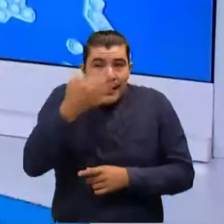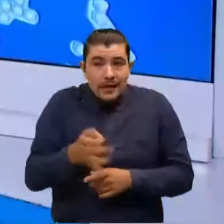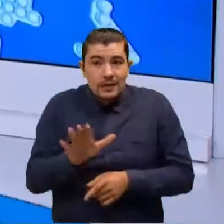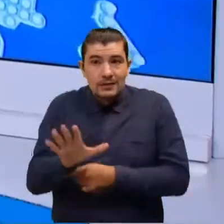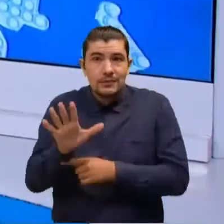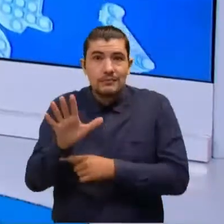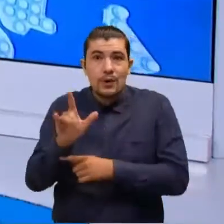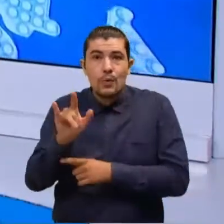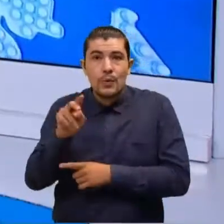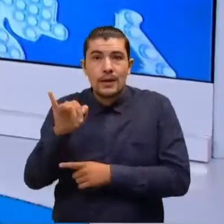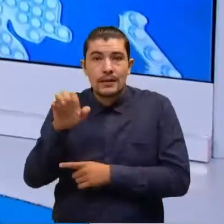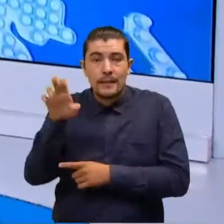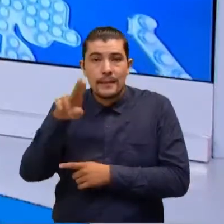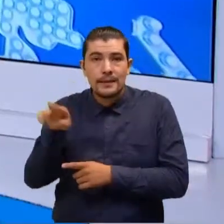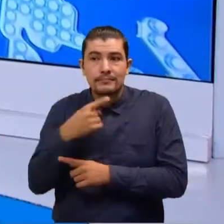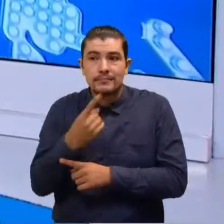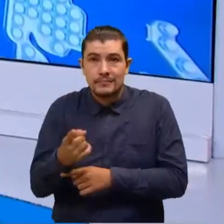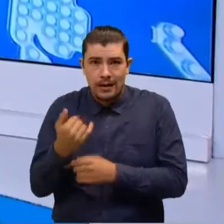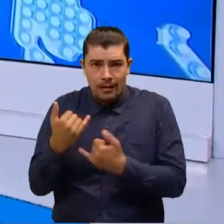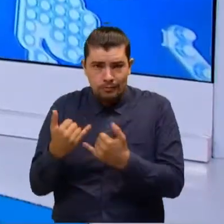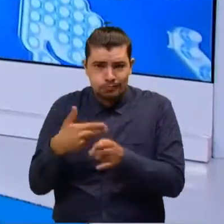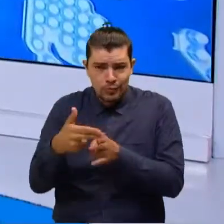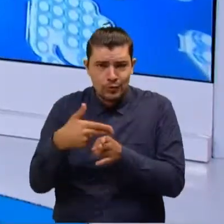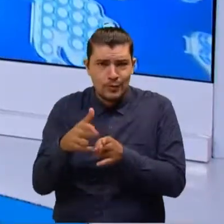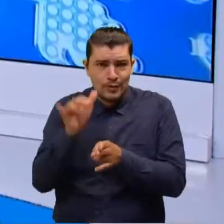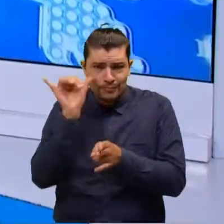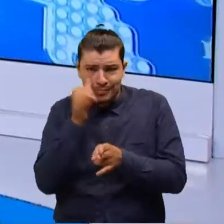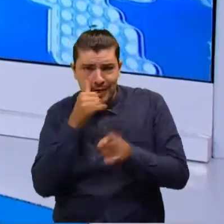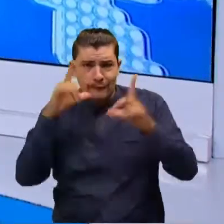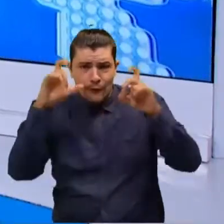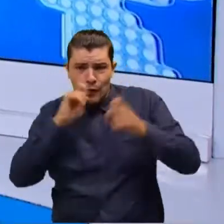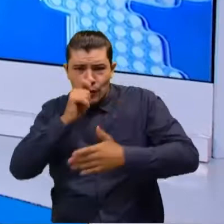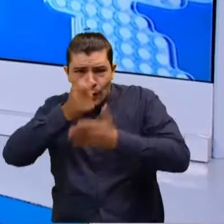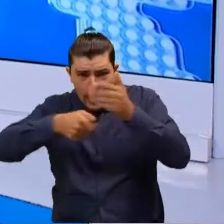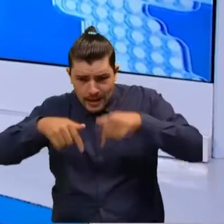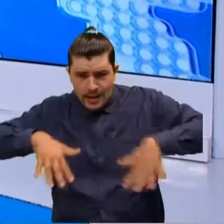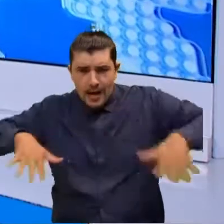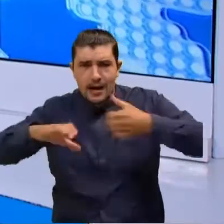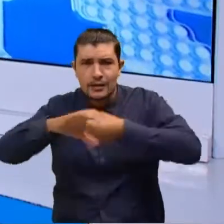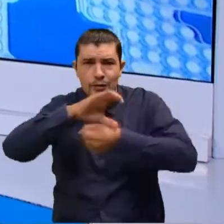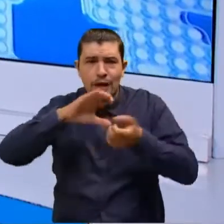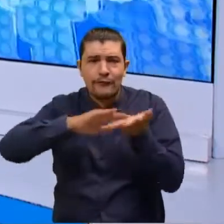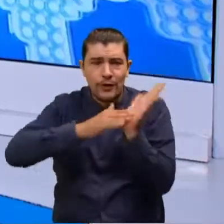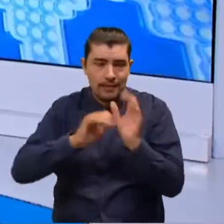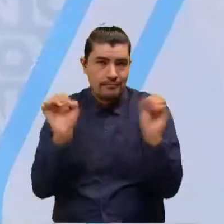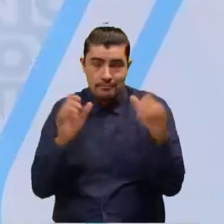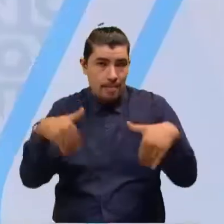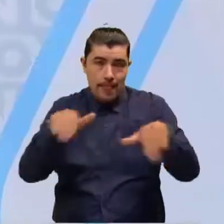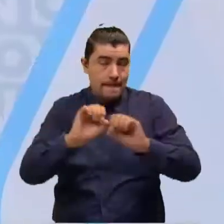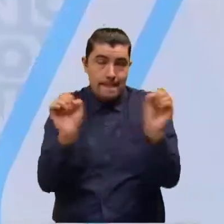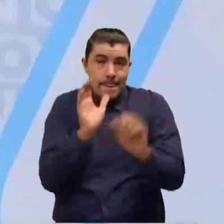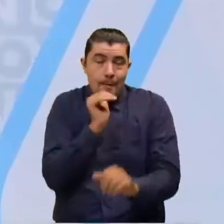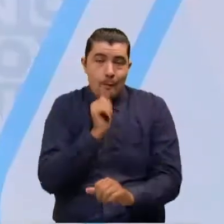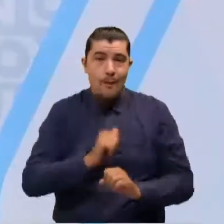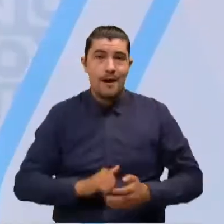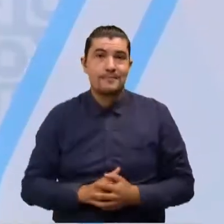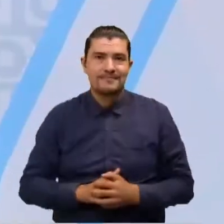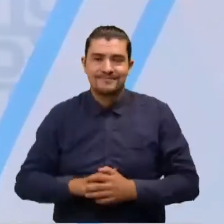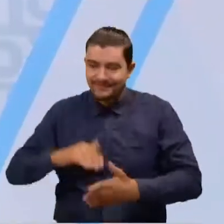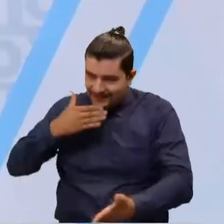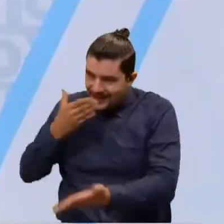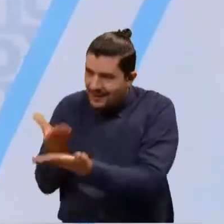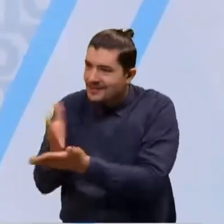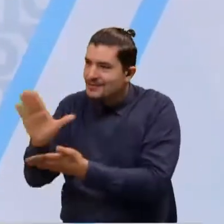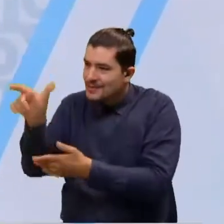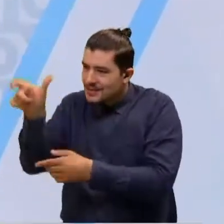Administración Unipal es que ni hay ni van a haber cámaras de este tipo en nuestra administración. Muy bien, muchísimas gracias